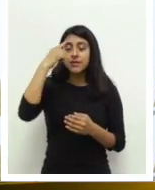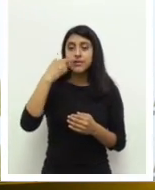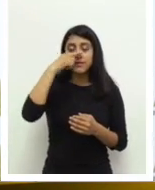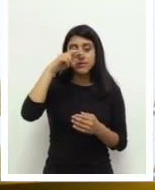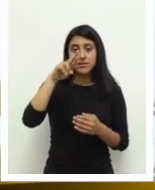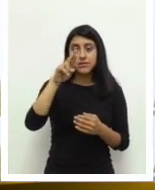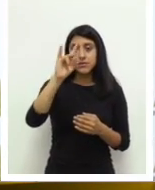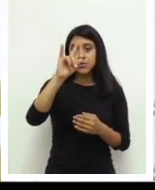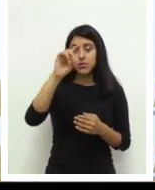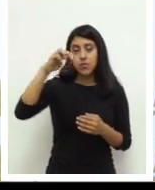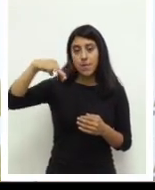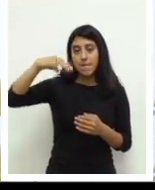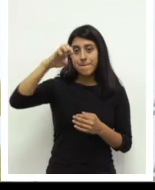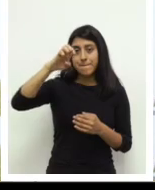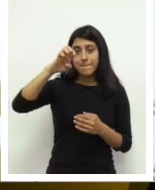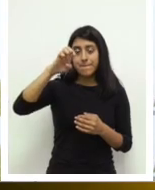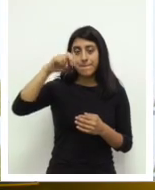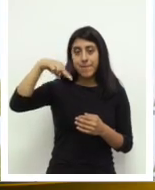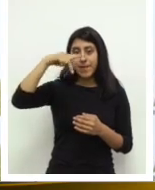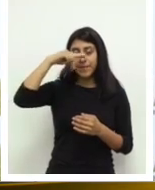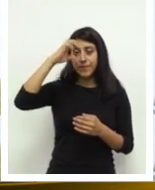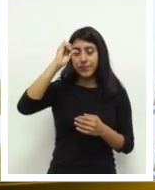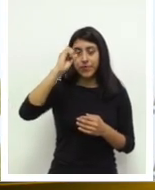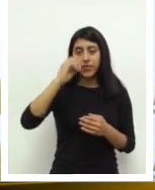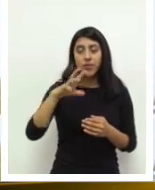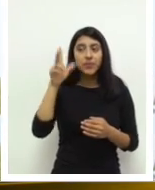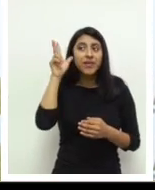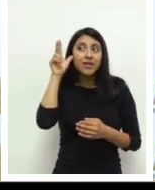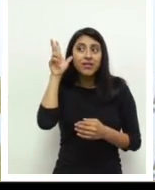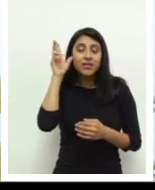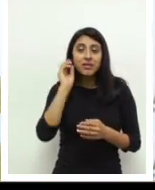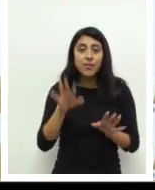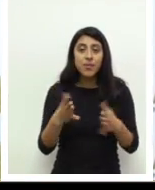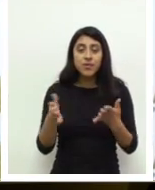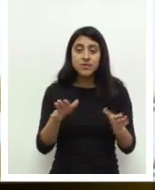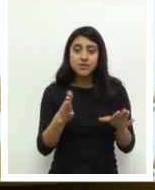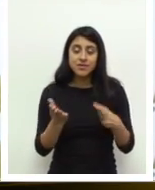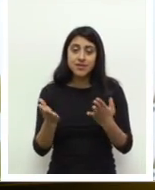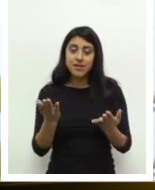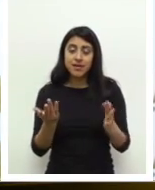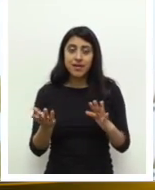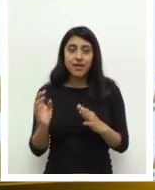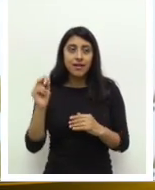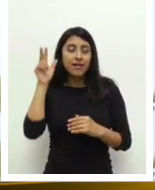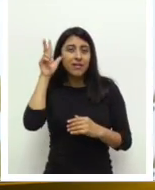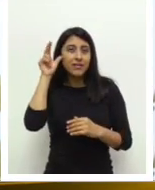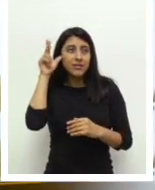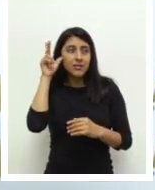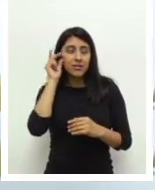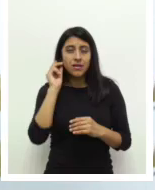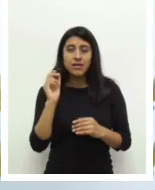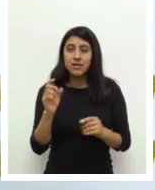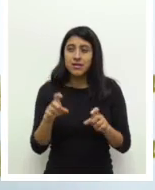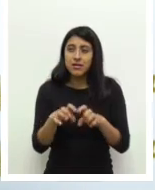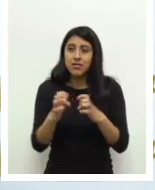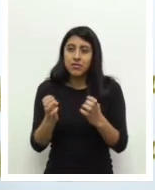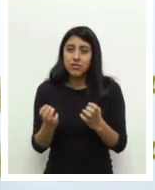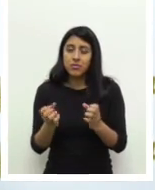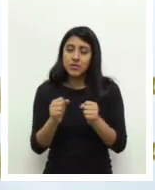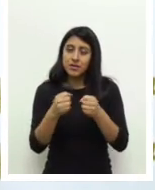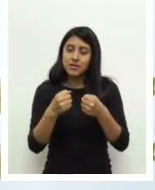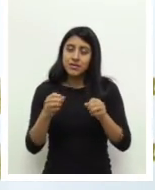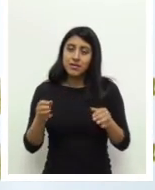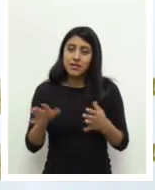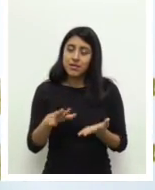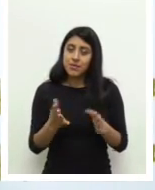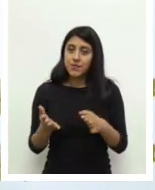muy importante es escuchar mucha música, y cuando es escuchar música es de verdad meterse en los discos, meterse en las grabaciones, escuchar cómo tocan